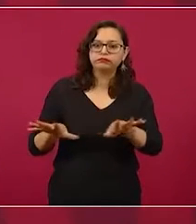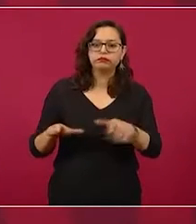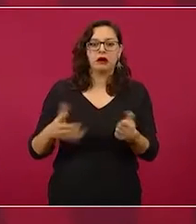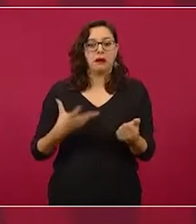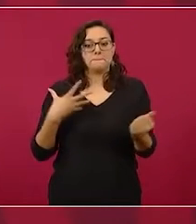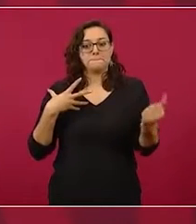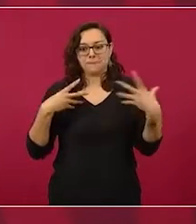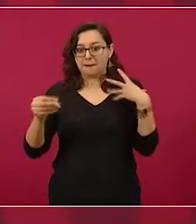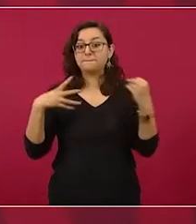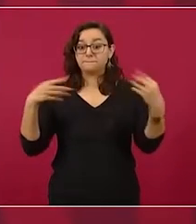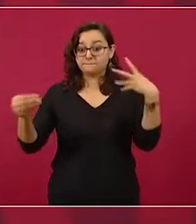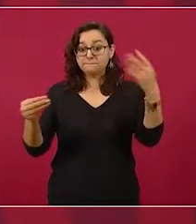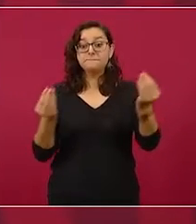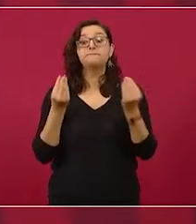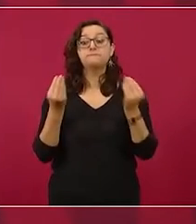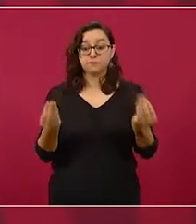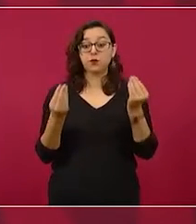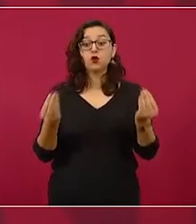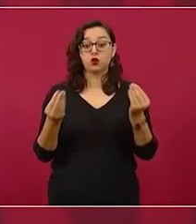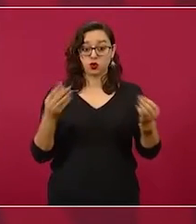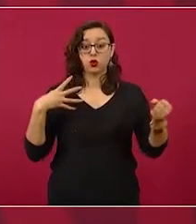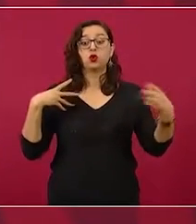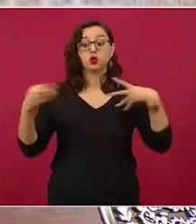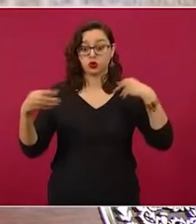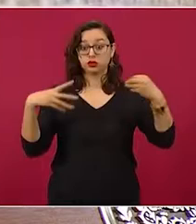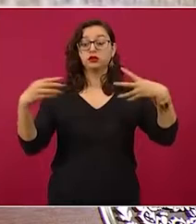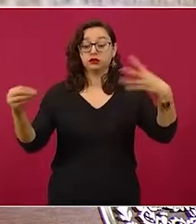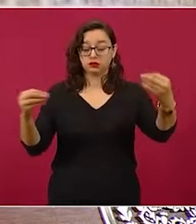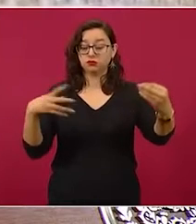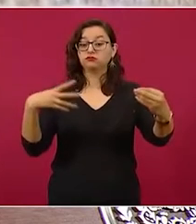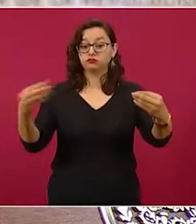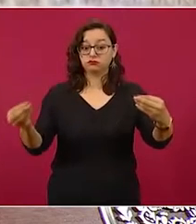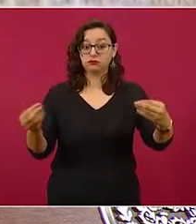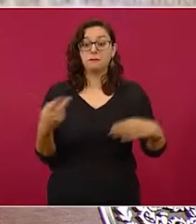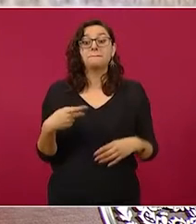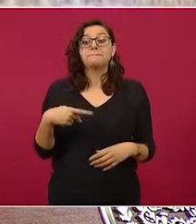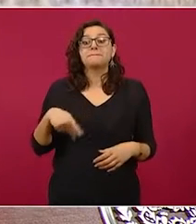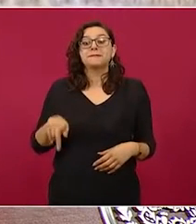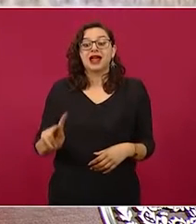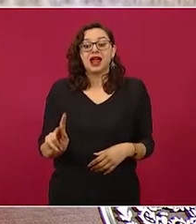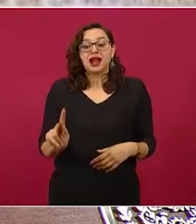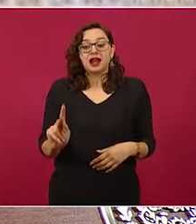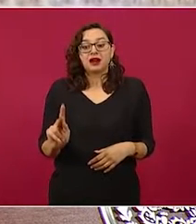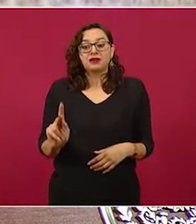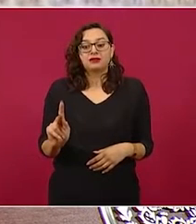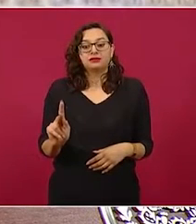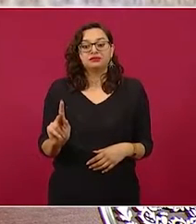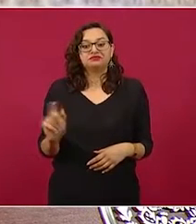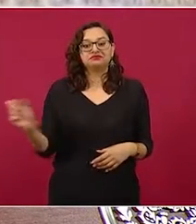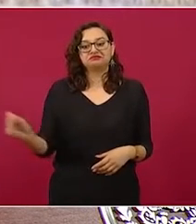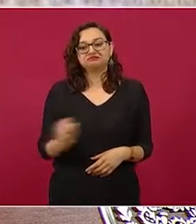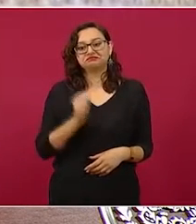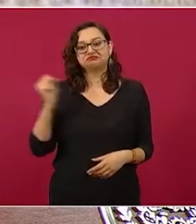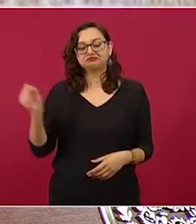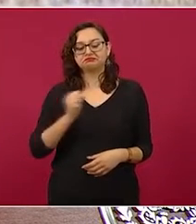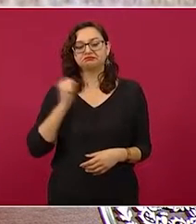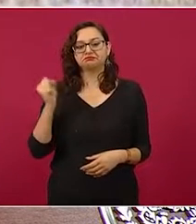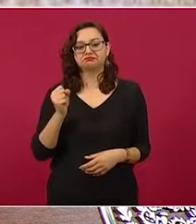pero afortunadamente no tiene el nivel